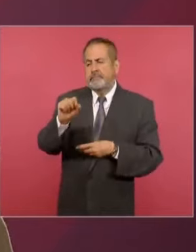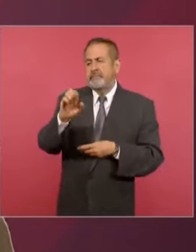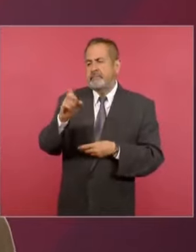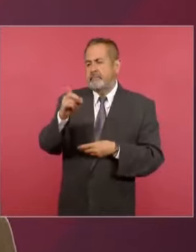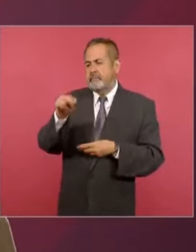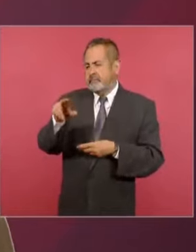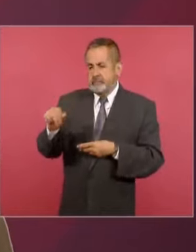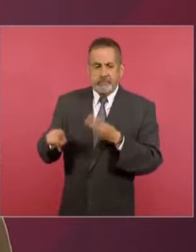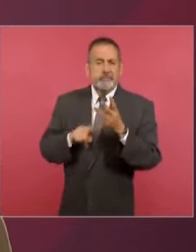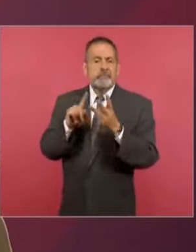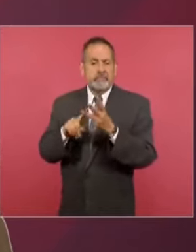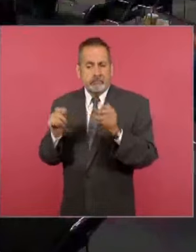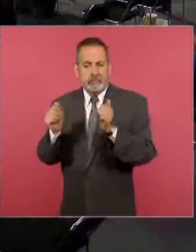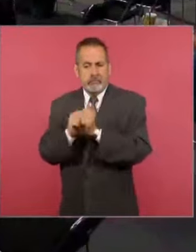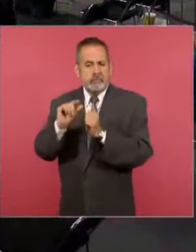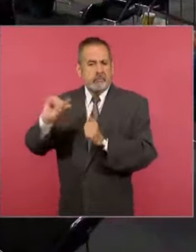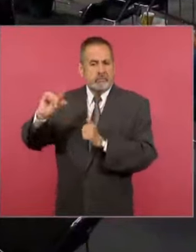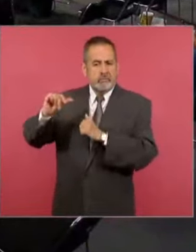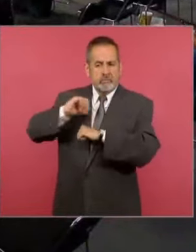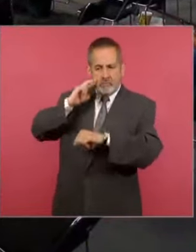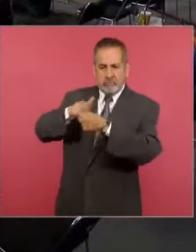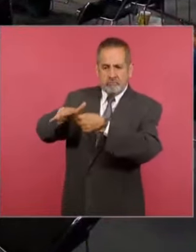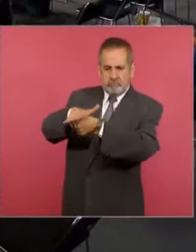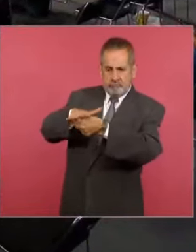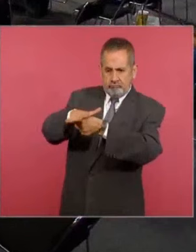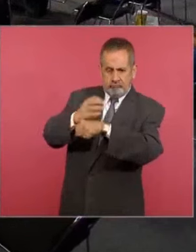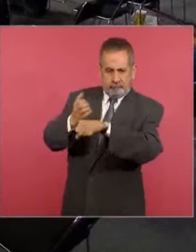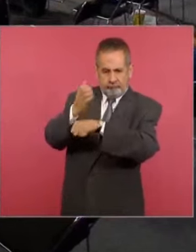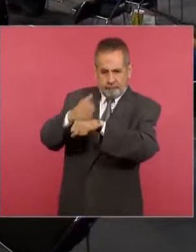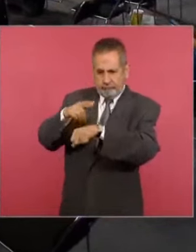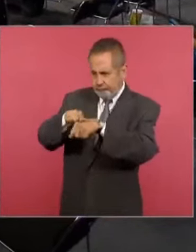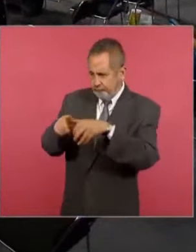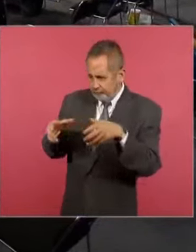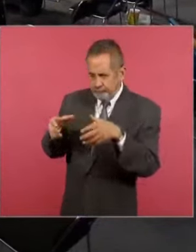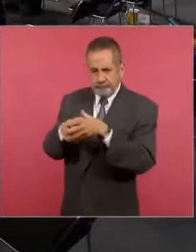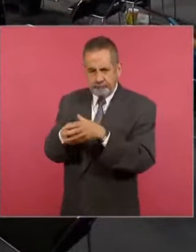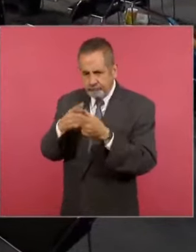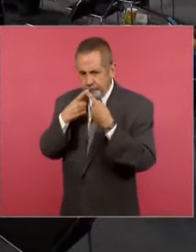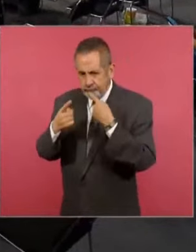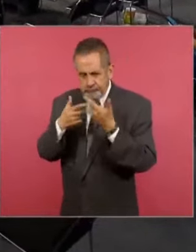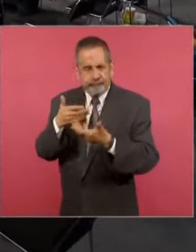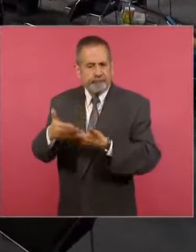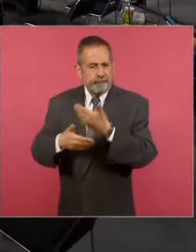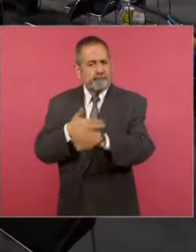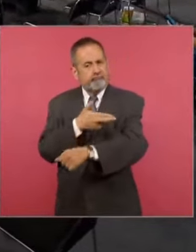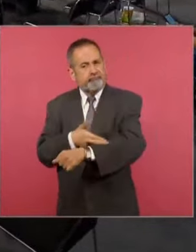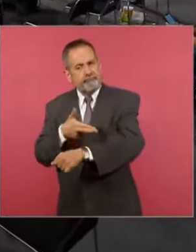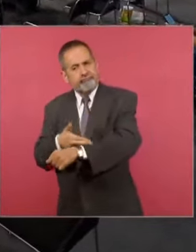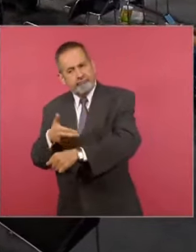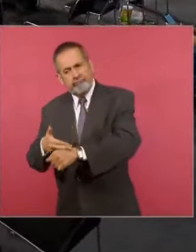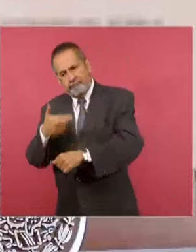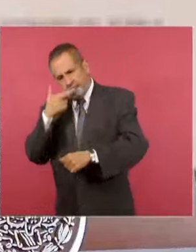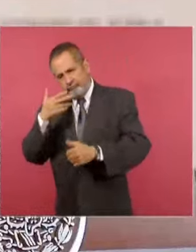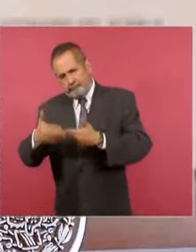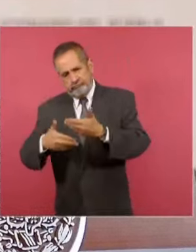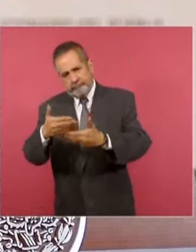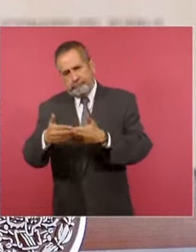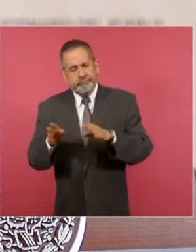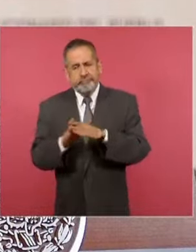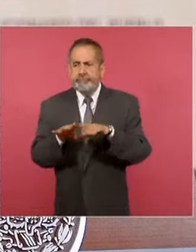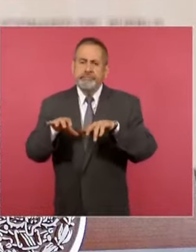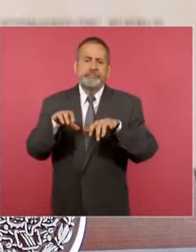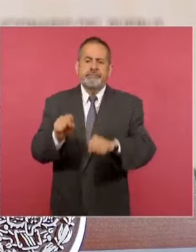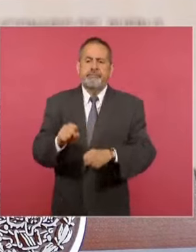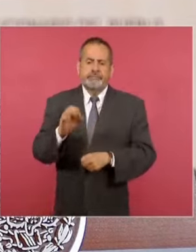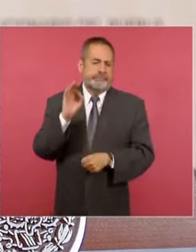Defensa con las autoridades locales y se está avanzando en estos aseguramientos y